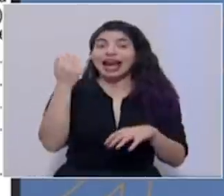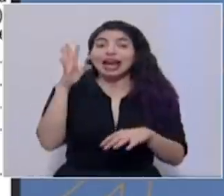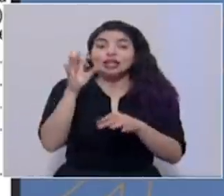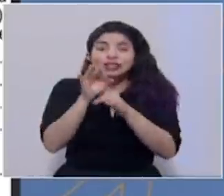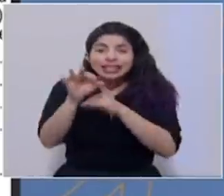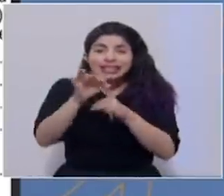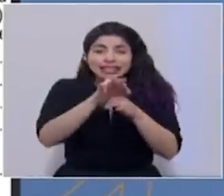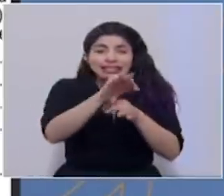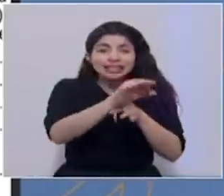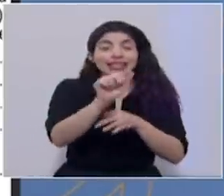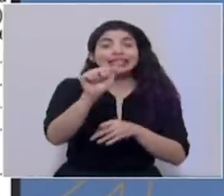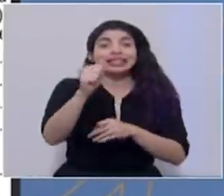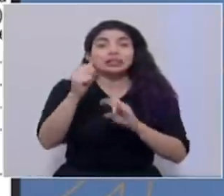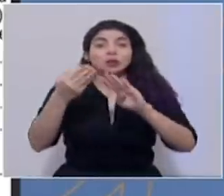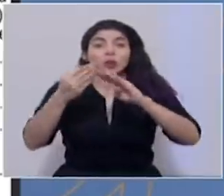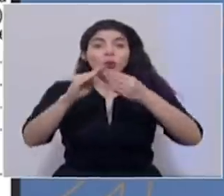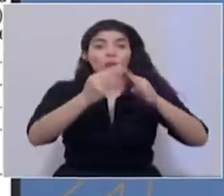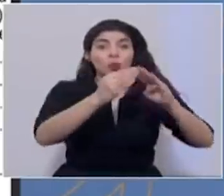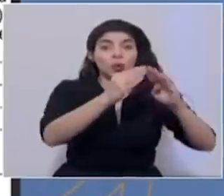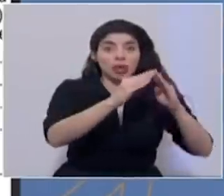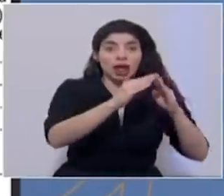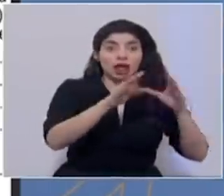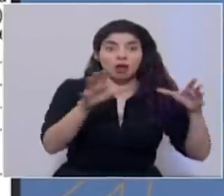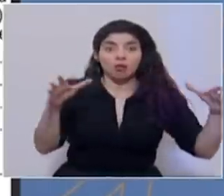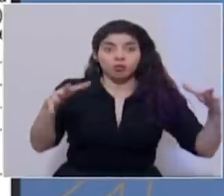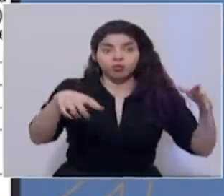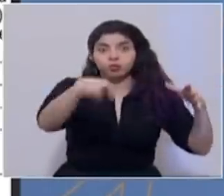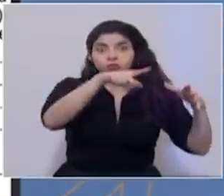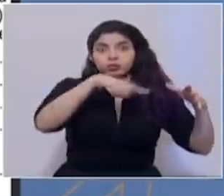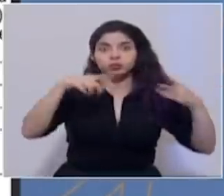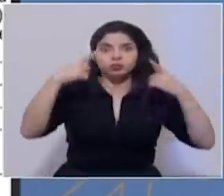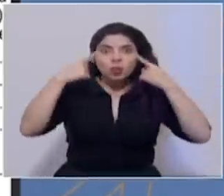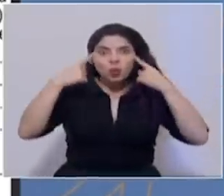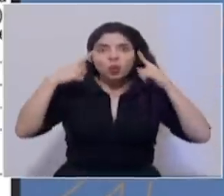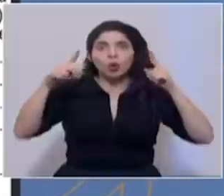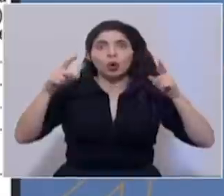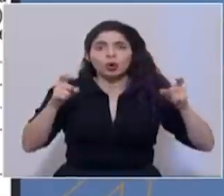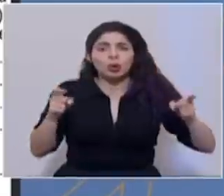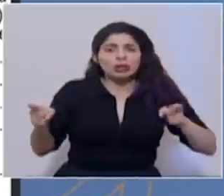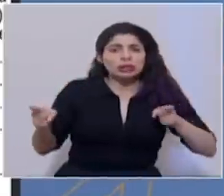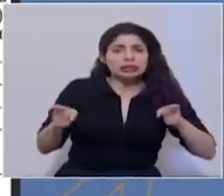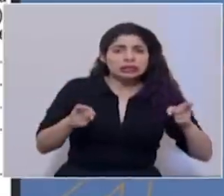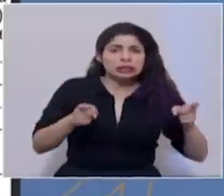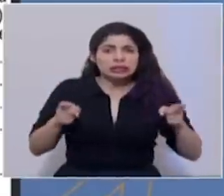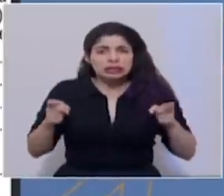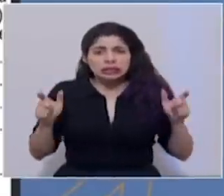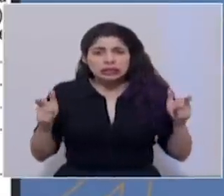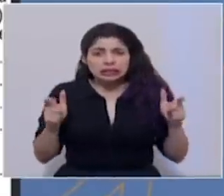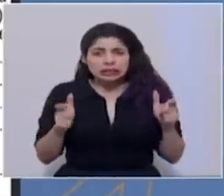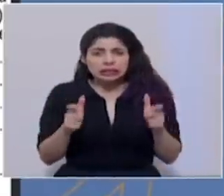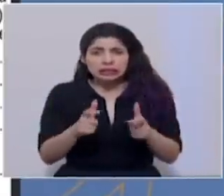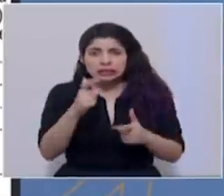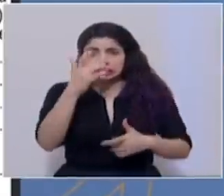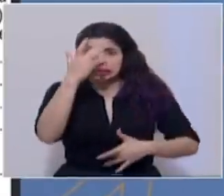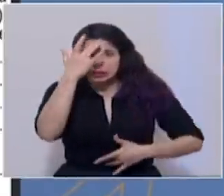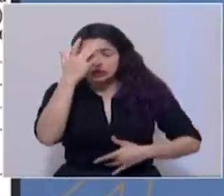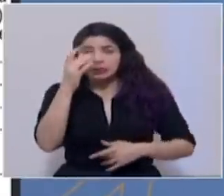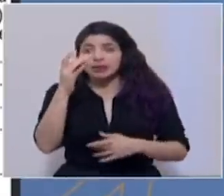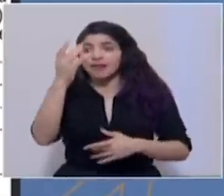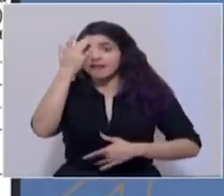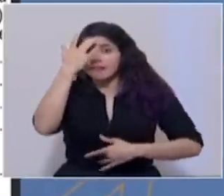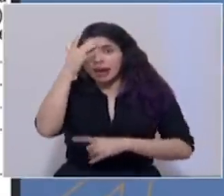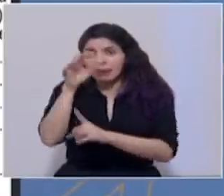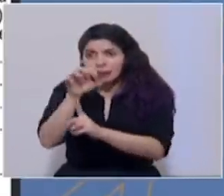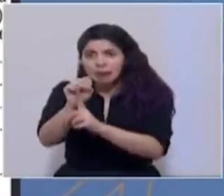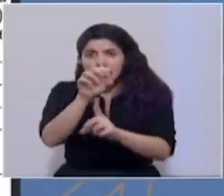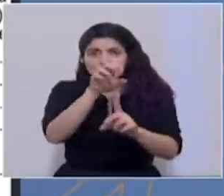y 10 comunidades han logrado hacer una contención de los casos, recuperar ese rastro de los casos